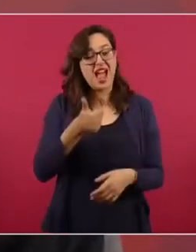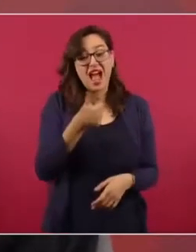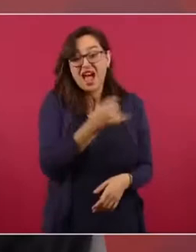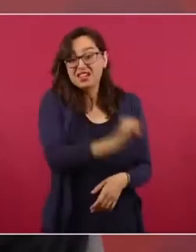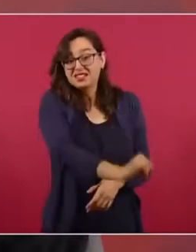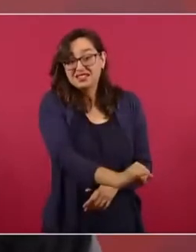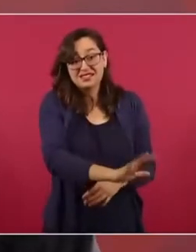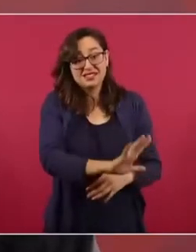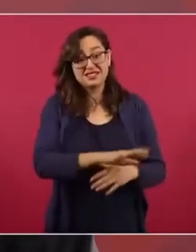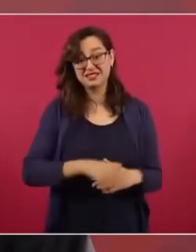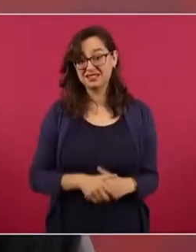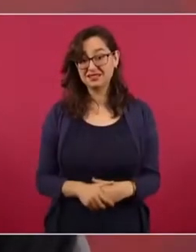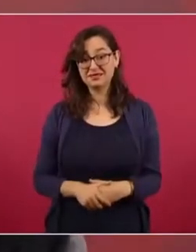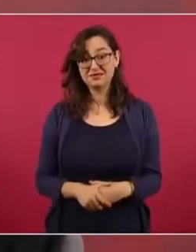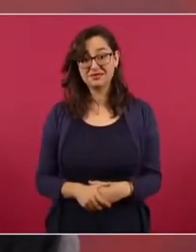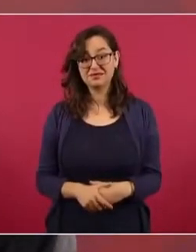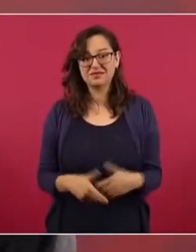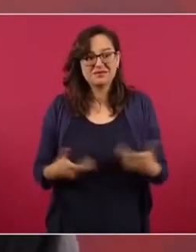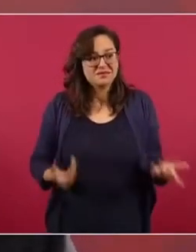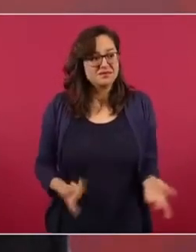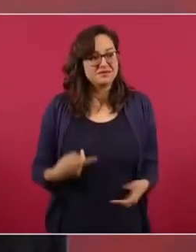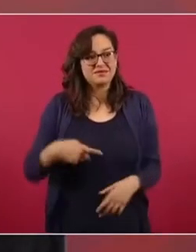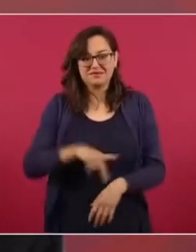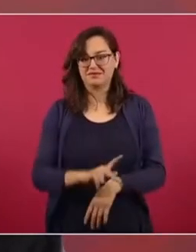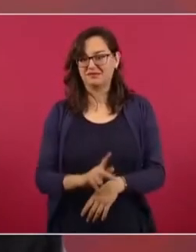ahí está la esencia de todo.